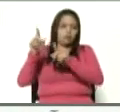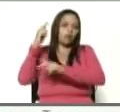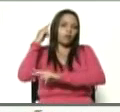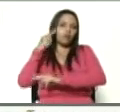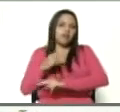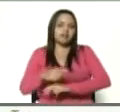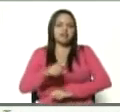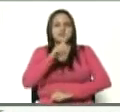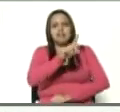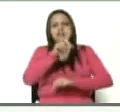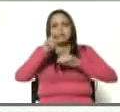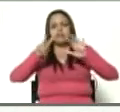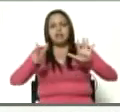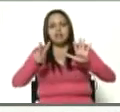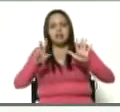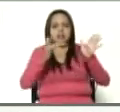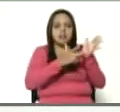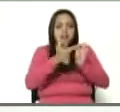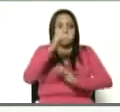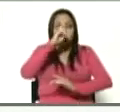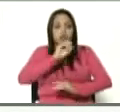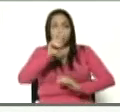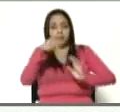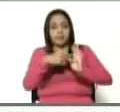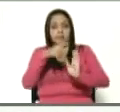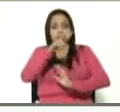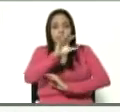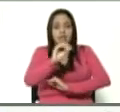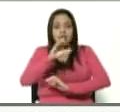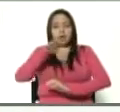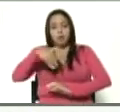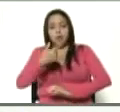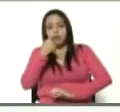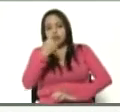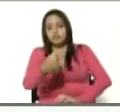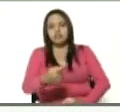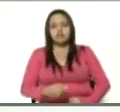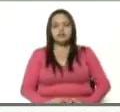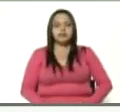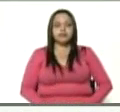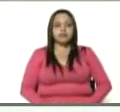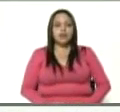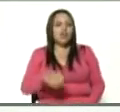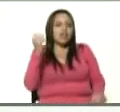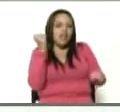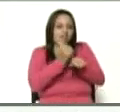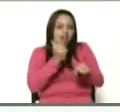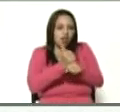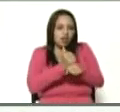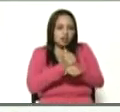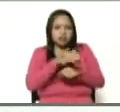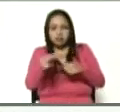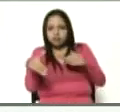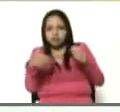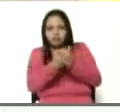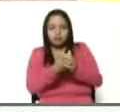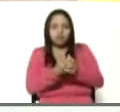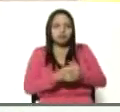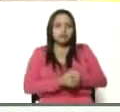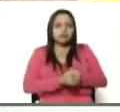17 de diciembre de 2030, podremos decir los trabajadores y trabajadoras